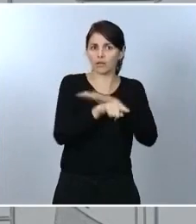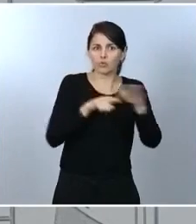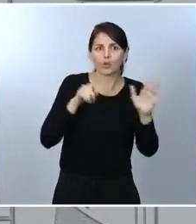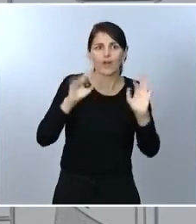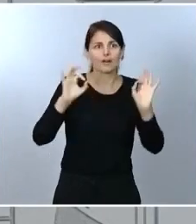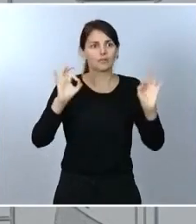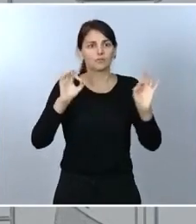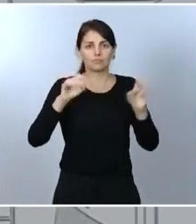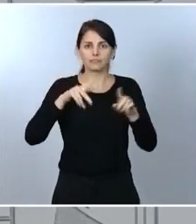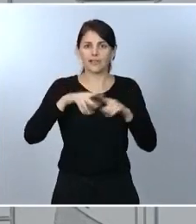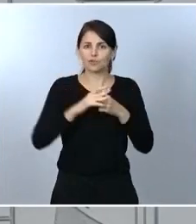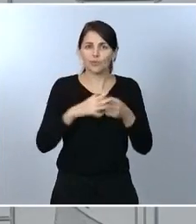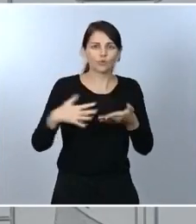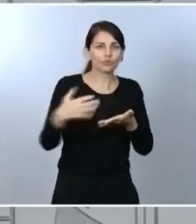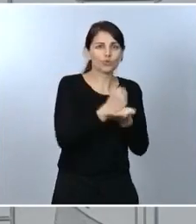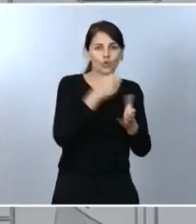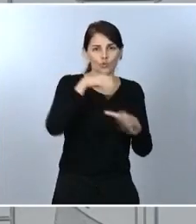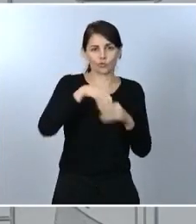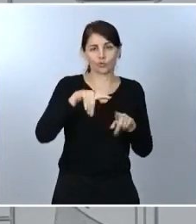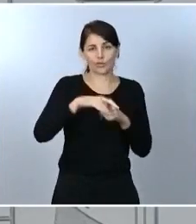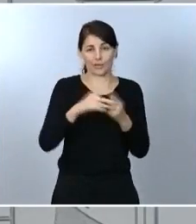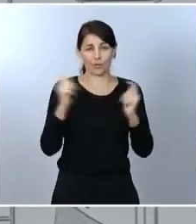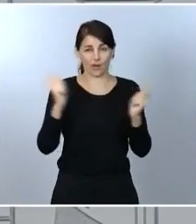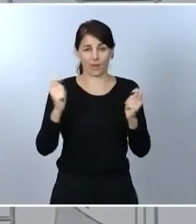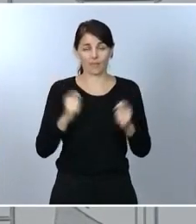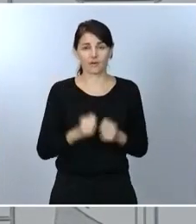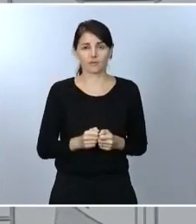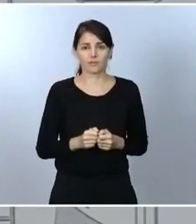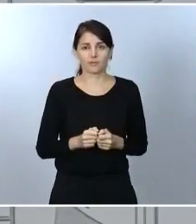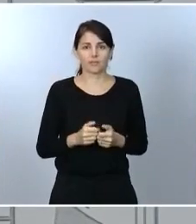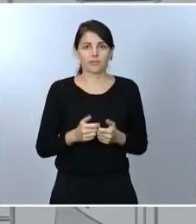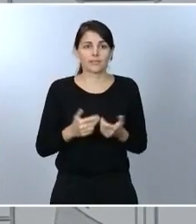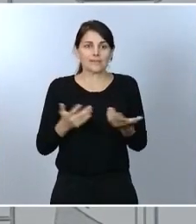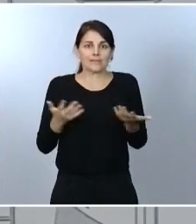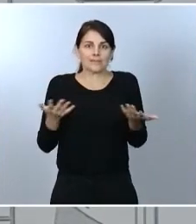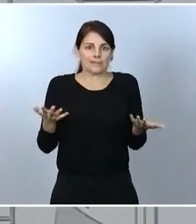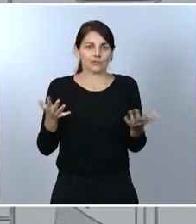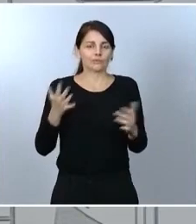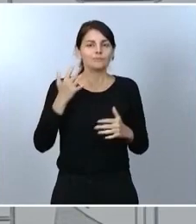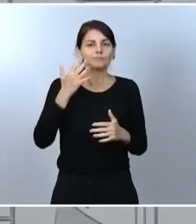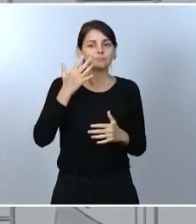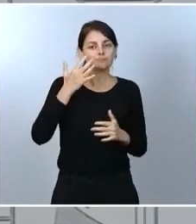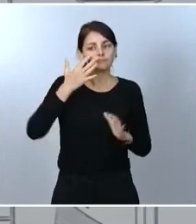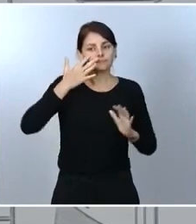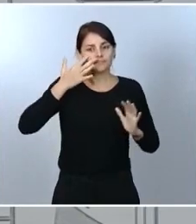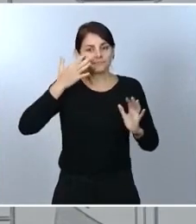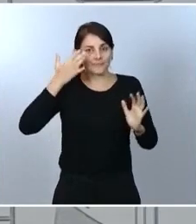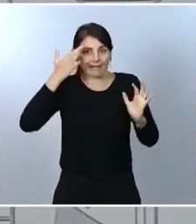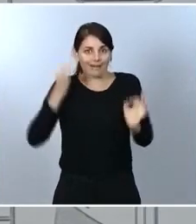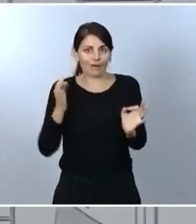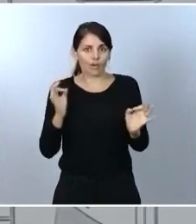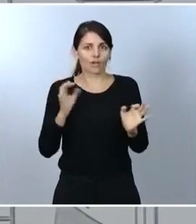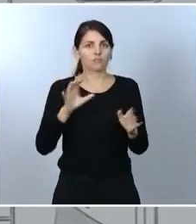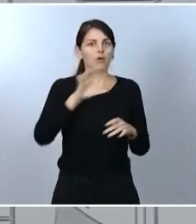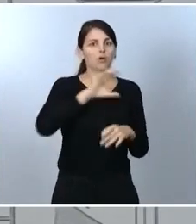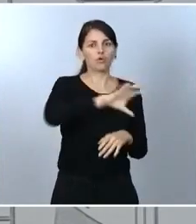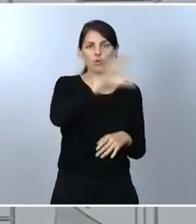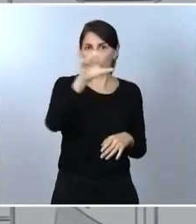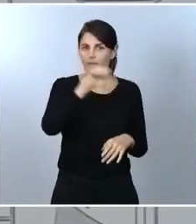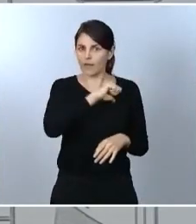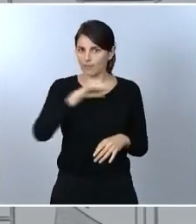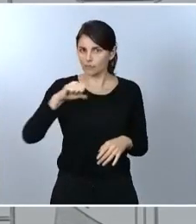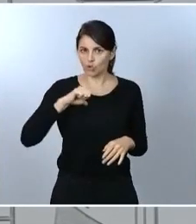Por tanto, creo que, desde ese punto de vista, me parece que si el conjunto de comunidades autónomas que están gestionando ahora mismo